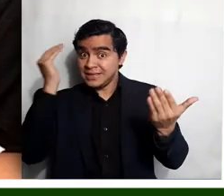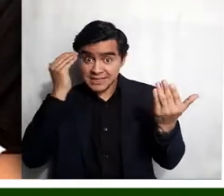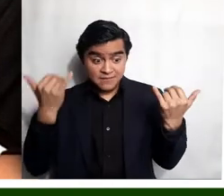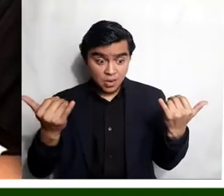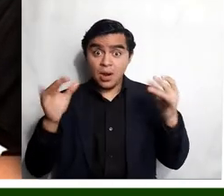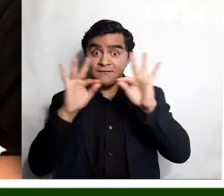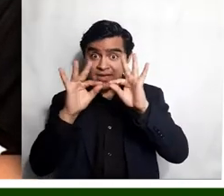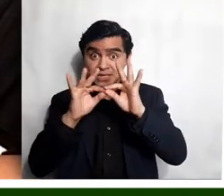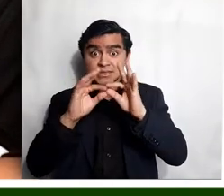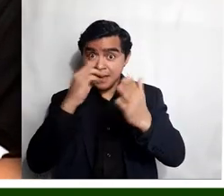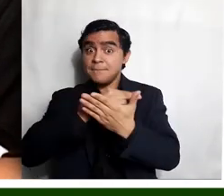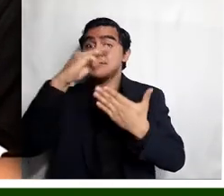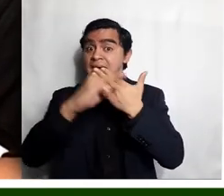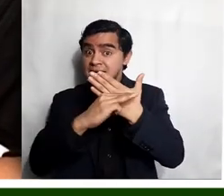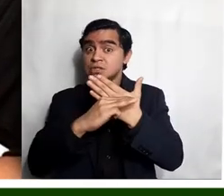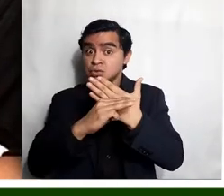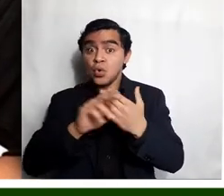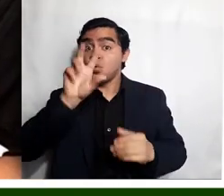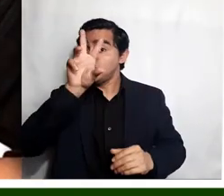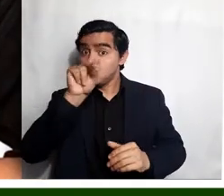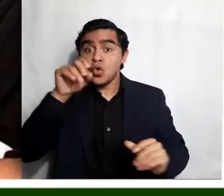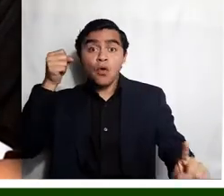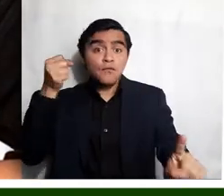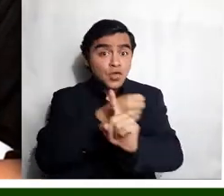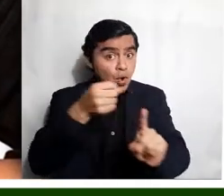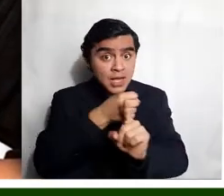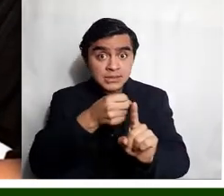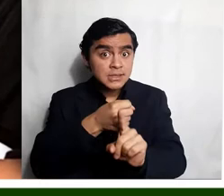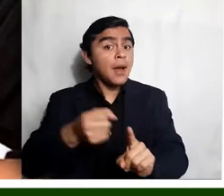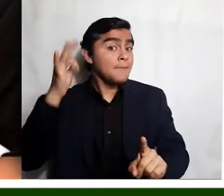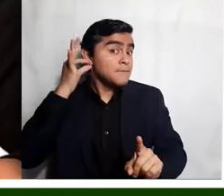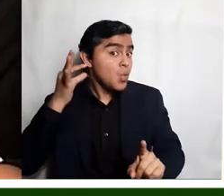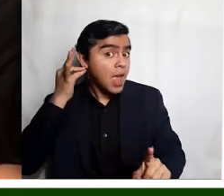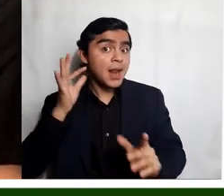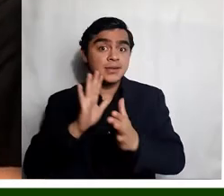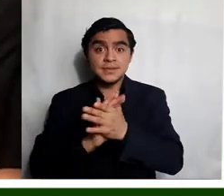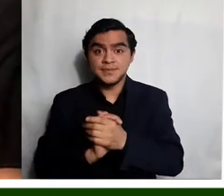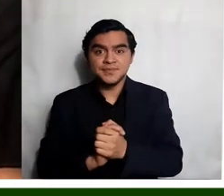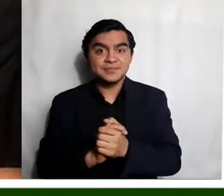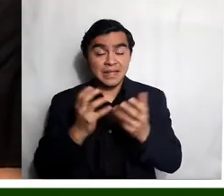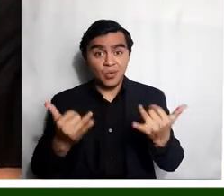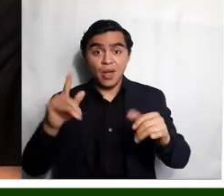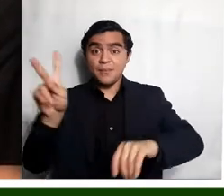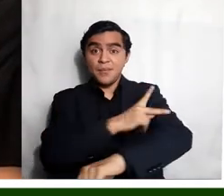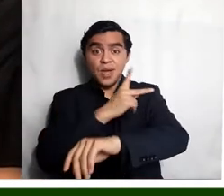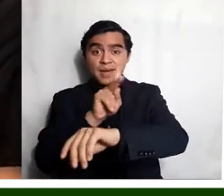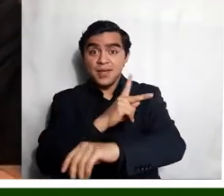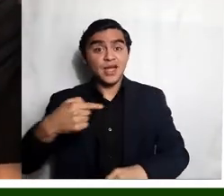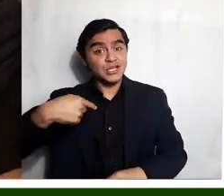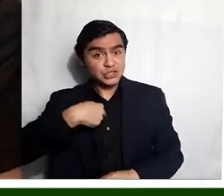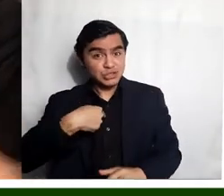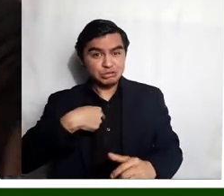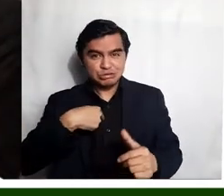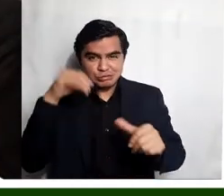celebrando en este mes de marzo, que es la no violencia hacia la mujer. Entonces, como este poema yo lo